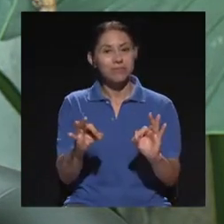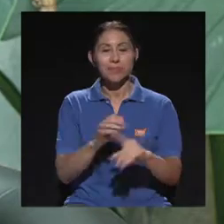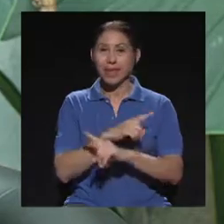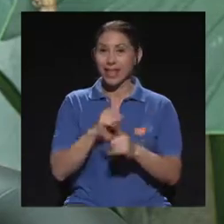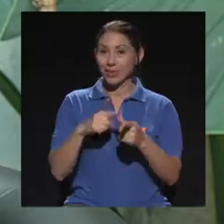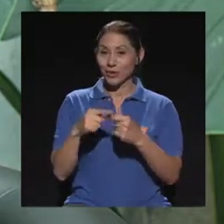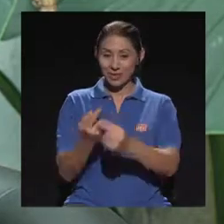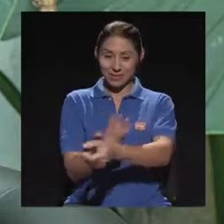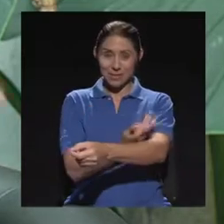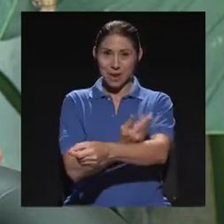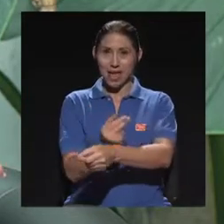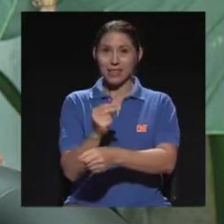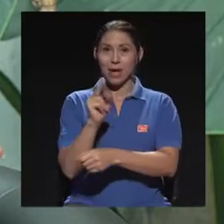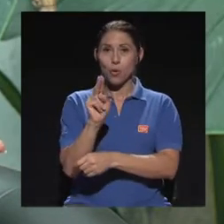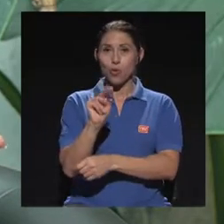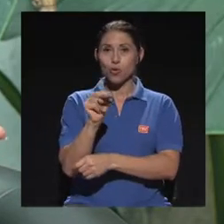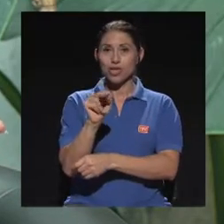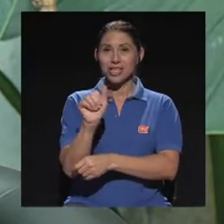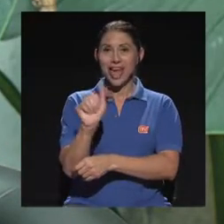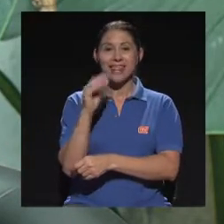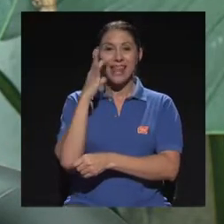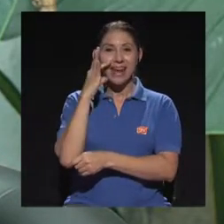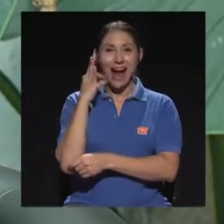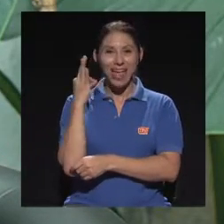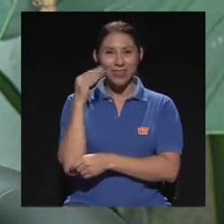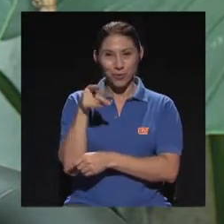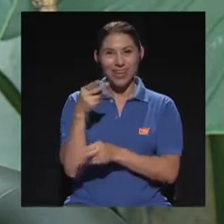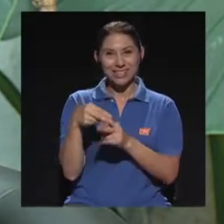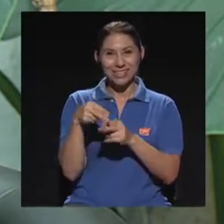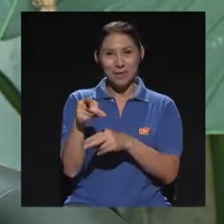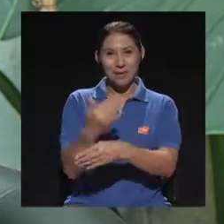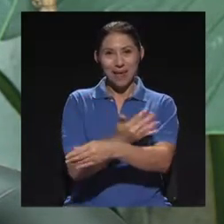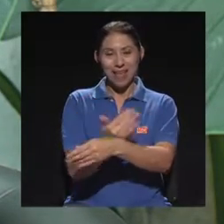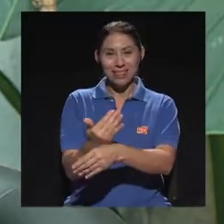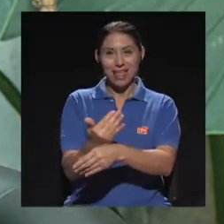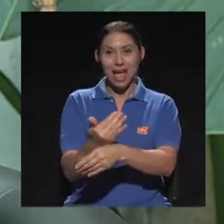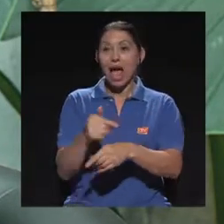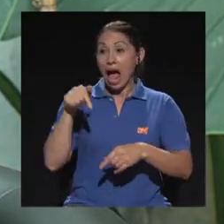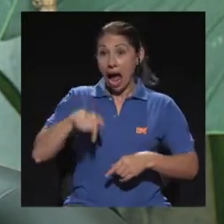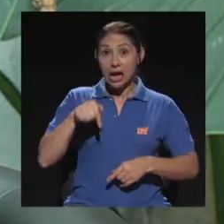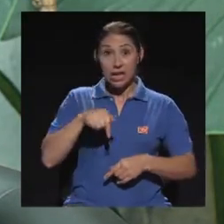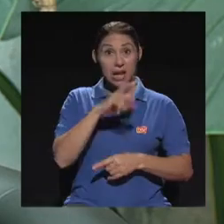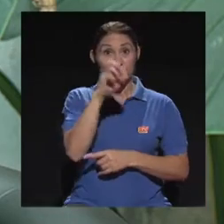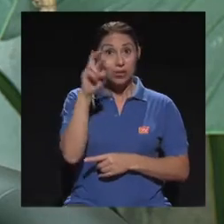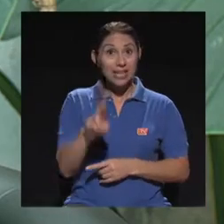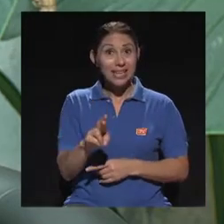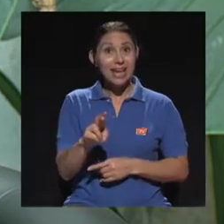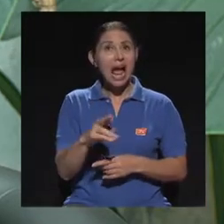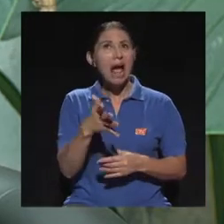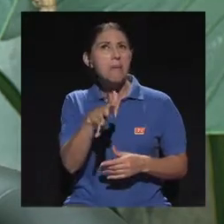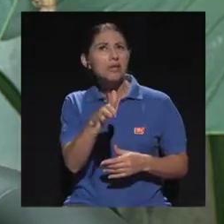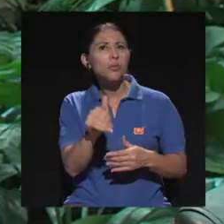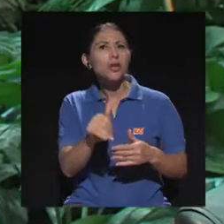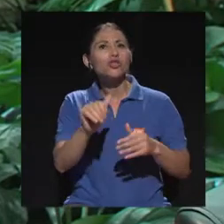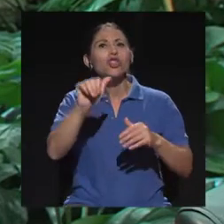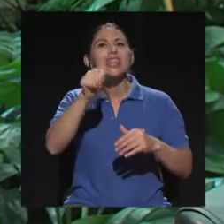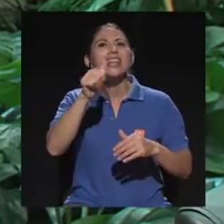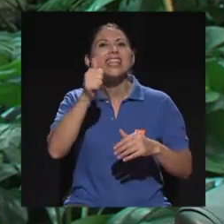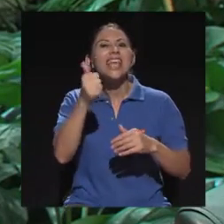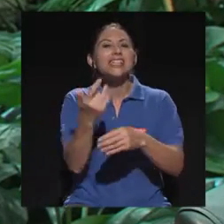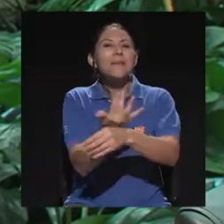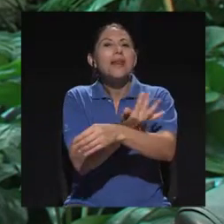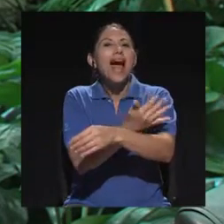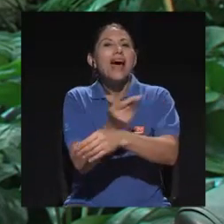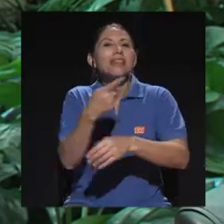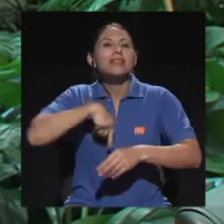se empezó el cuento, la uña de gato, ¿verdad? Aquí en Costa Rica hay alrededor de 10 plantas que le llamamos uña de gato. Porque la hojita